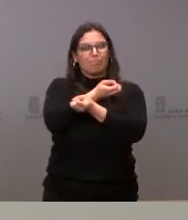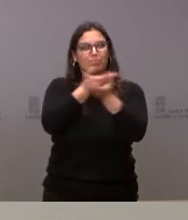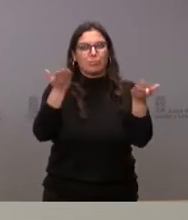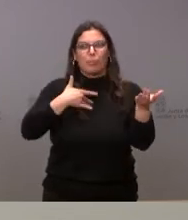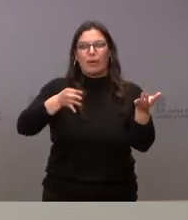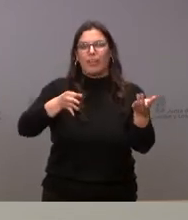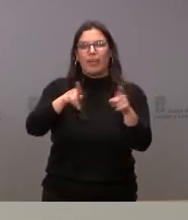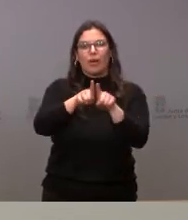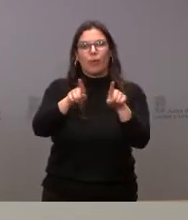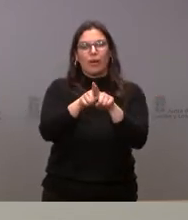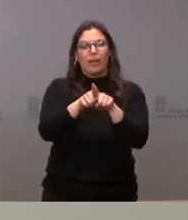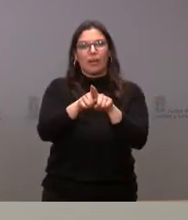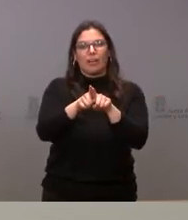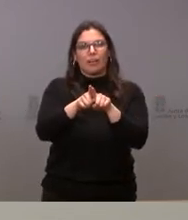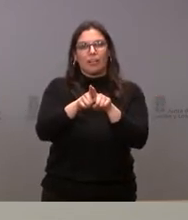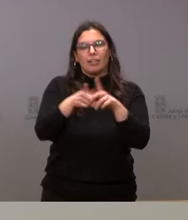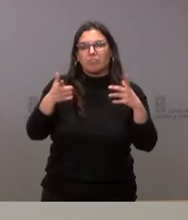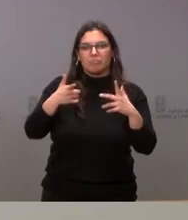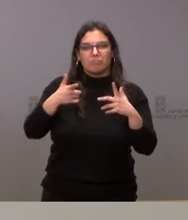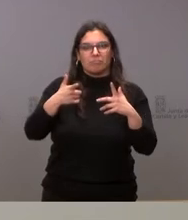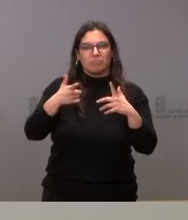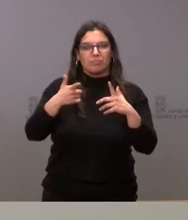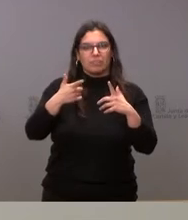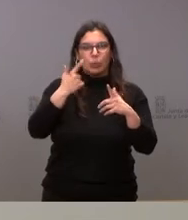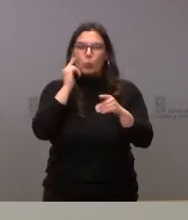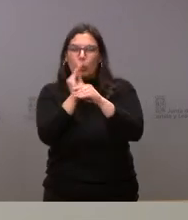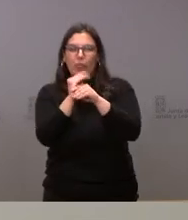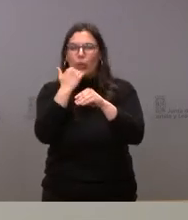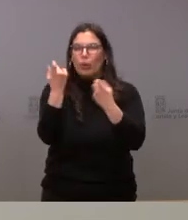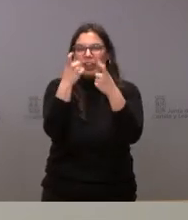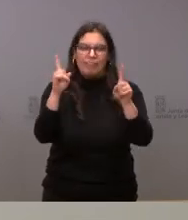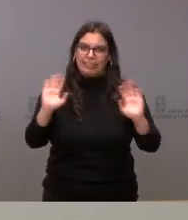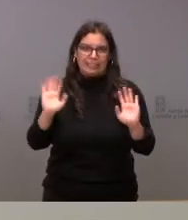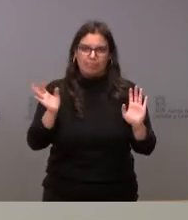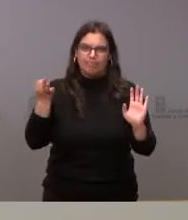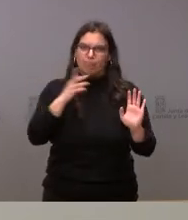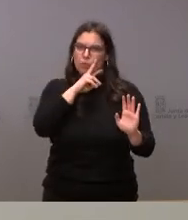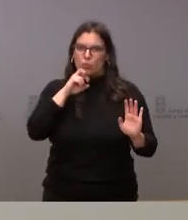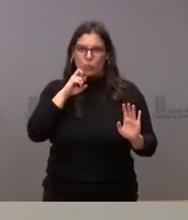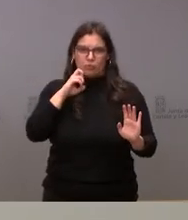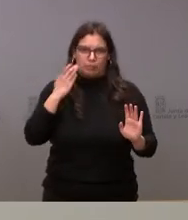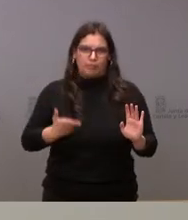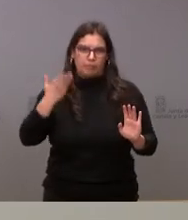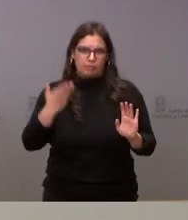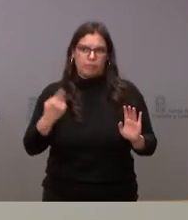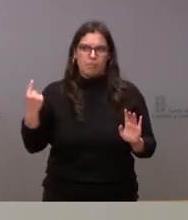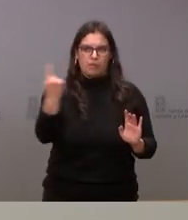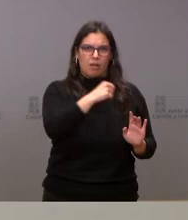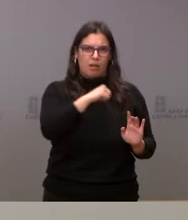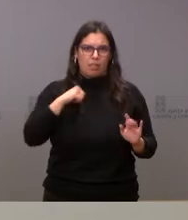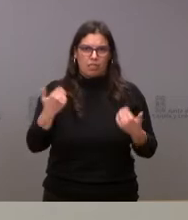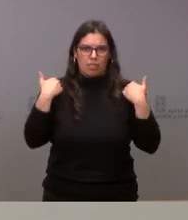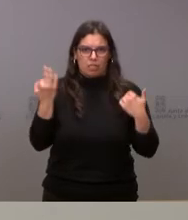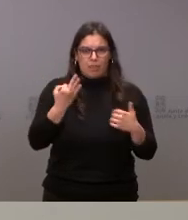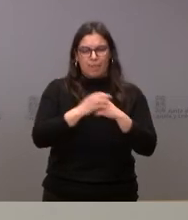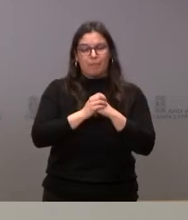dejar de tomar cualquier tipo de medida de protección individual por parte de las personas de Castilla y León. En